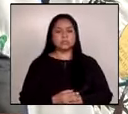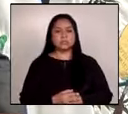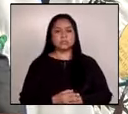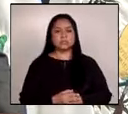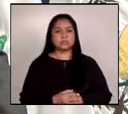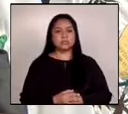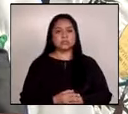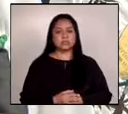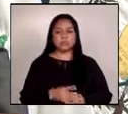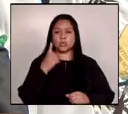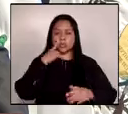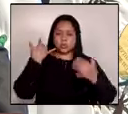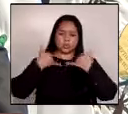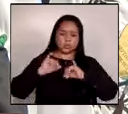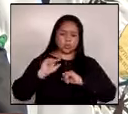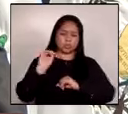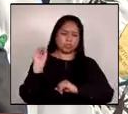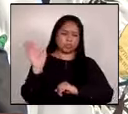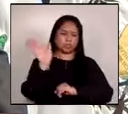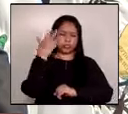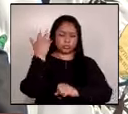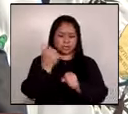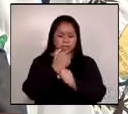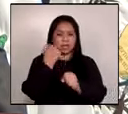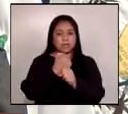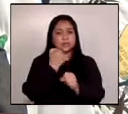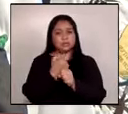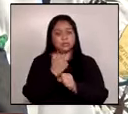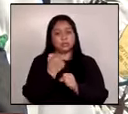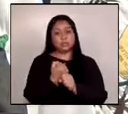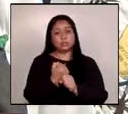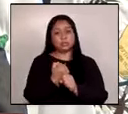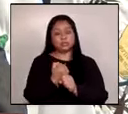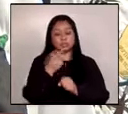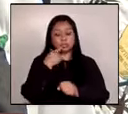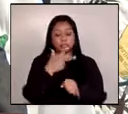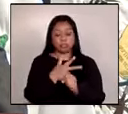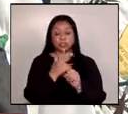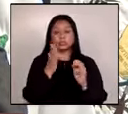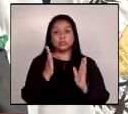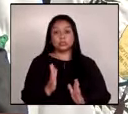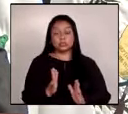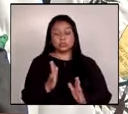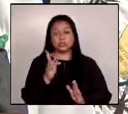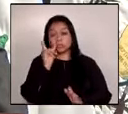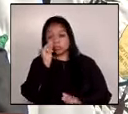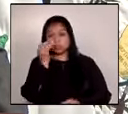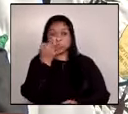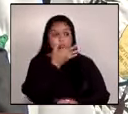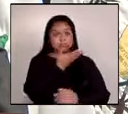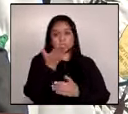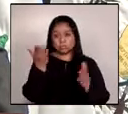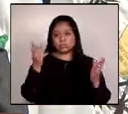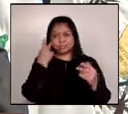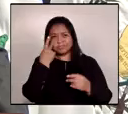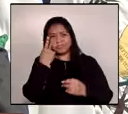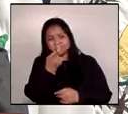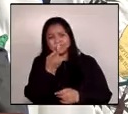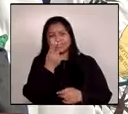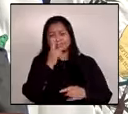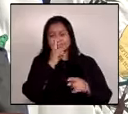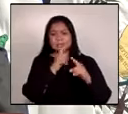Durante muchos años los guatemaltecos y las guatemaltecas fuimos testigos de cómo